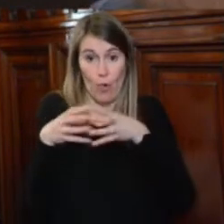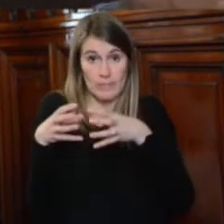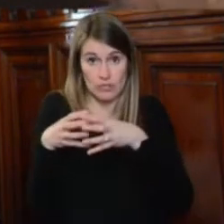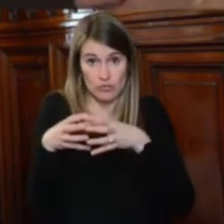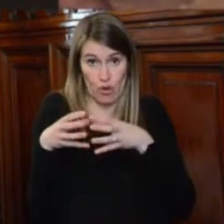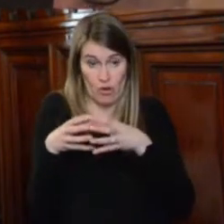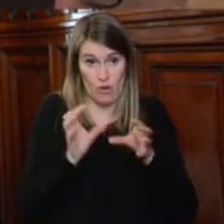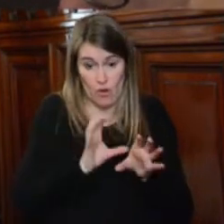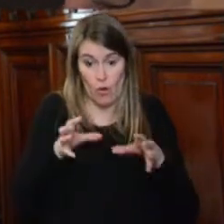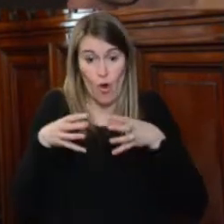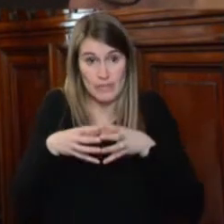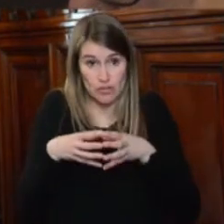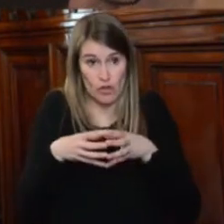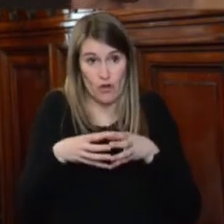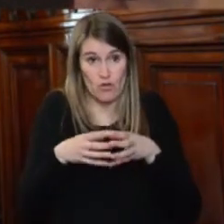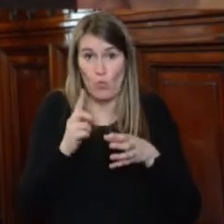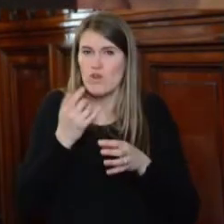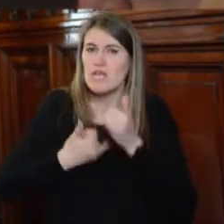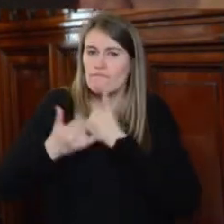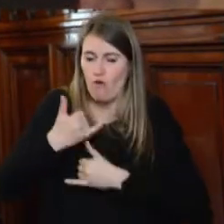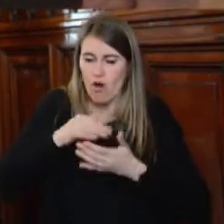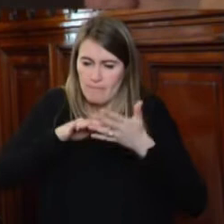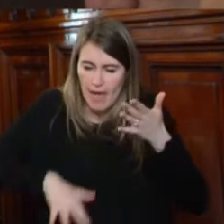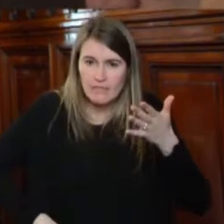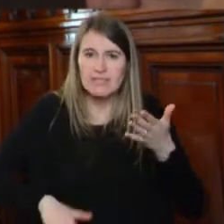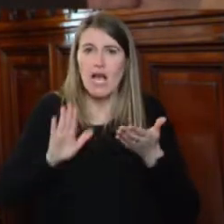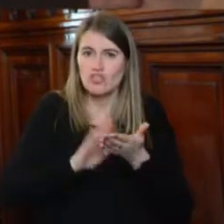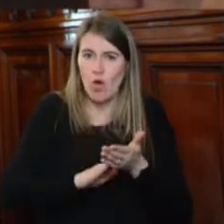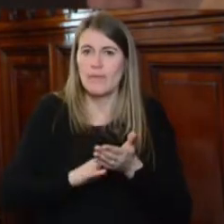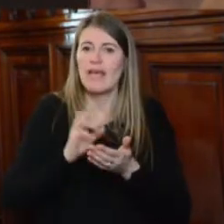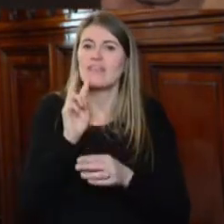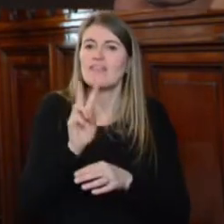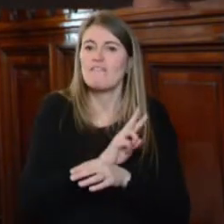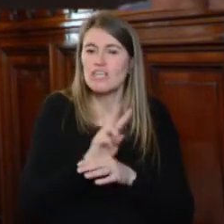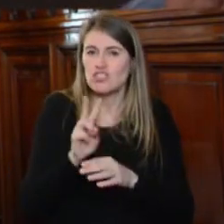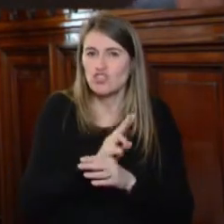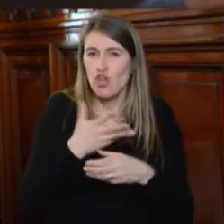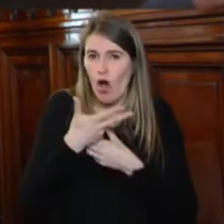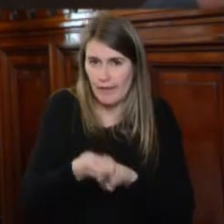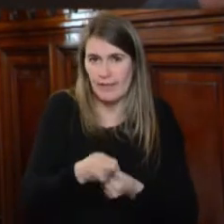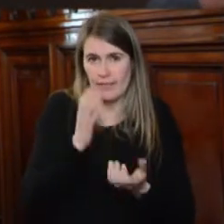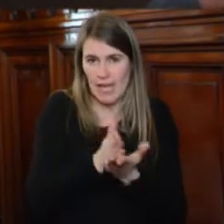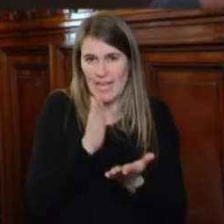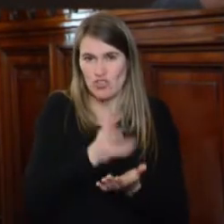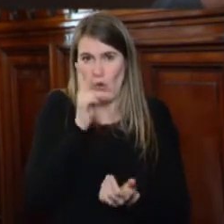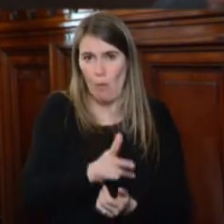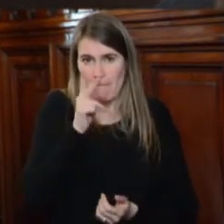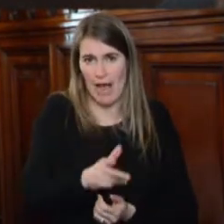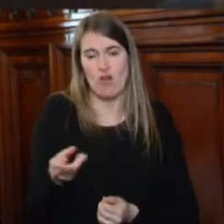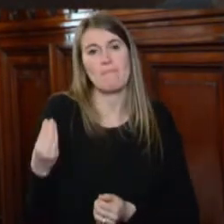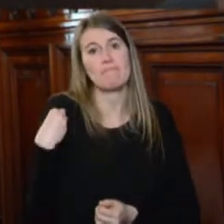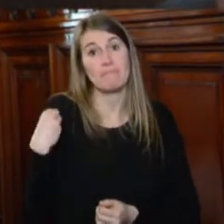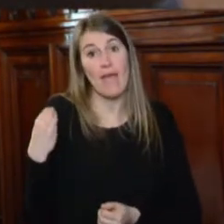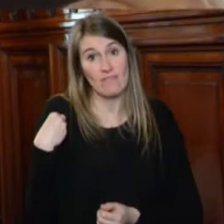a través de un reciente informe de criminalización a defensoras y defensores de derechos humanos, ha establecido